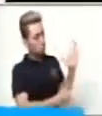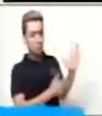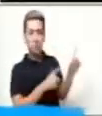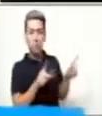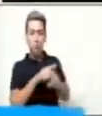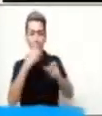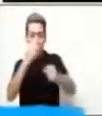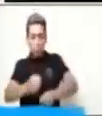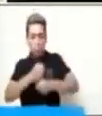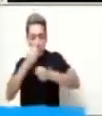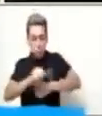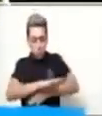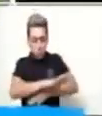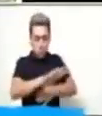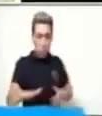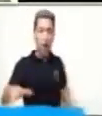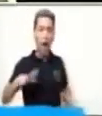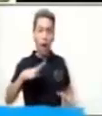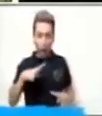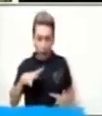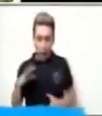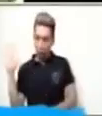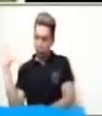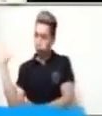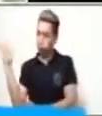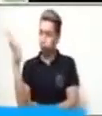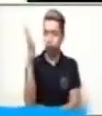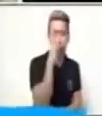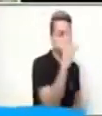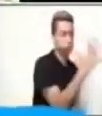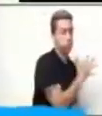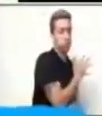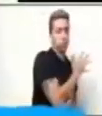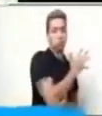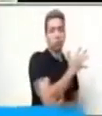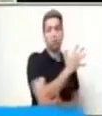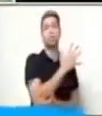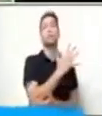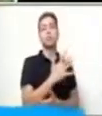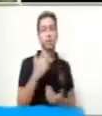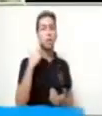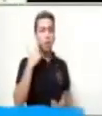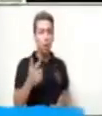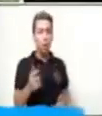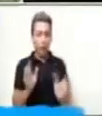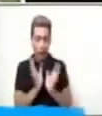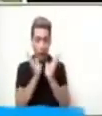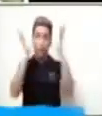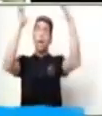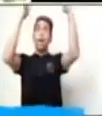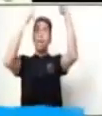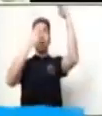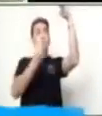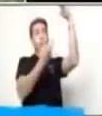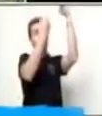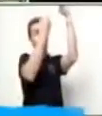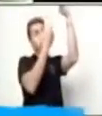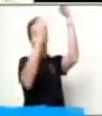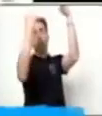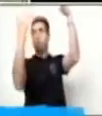Hay árboles y en esos árboles cuelgan algunas frutas.